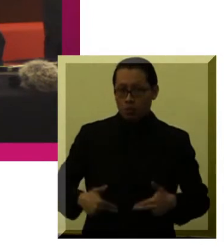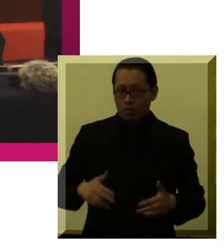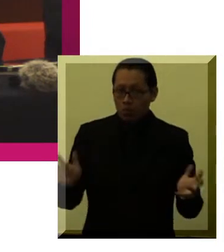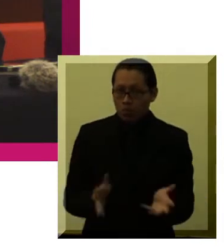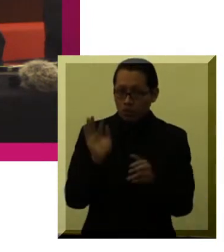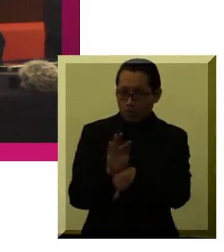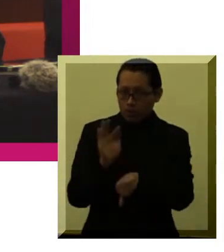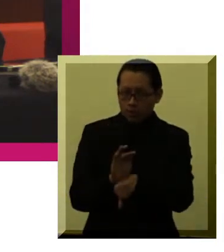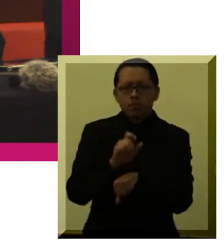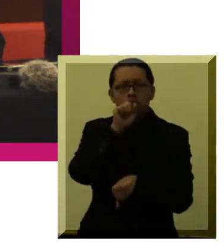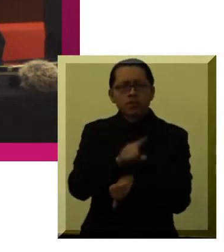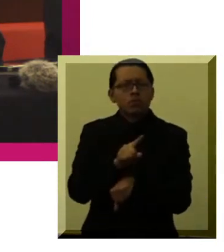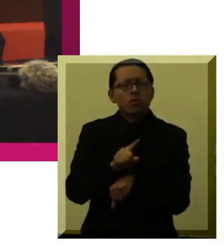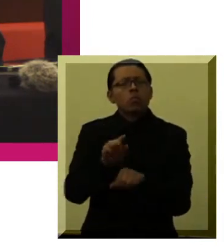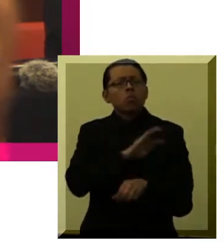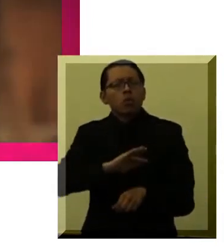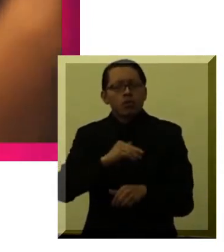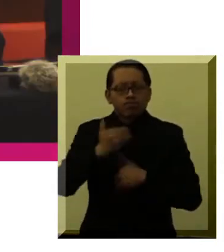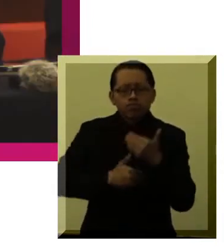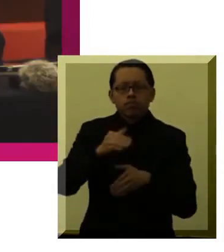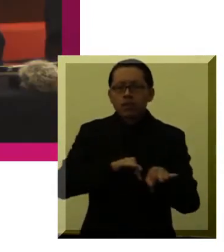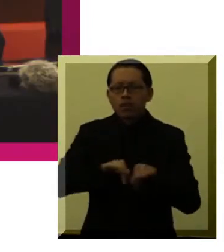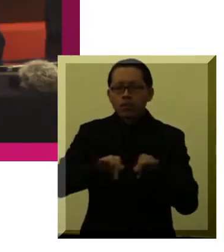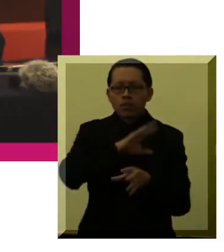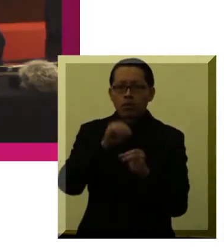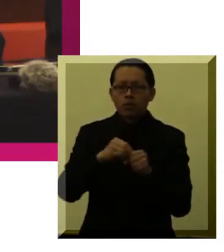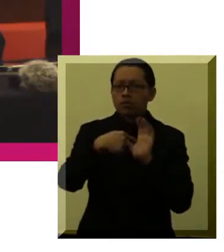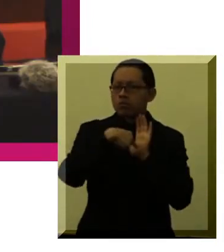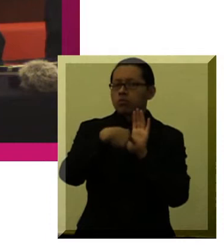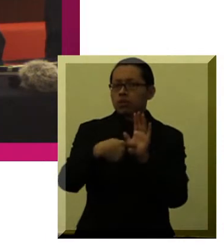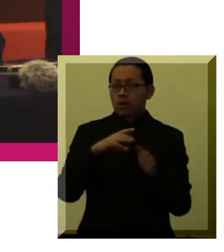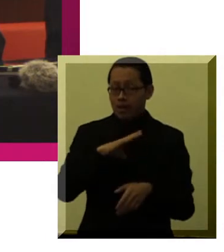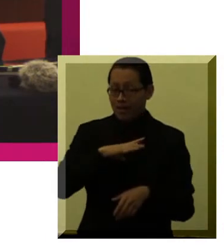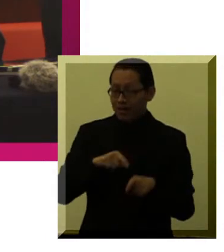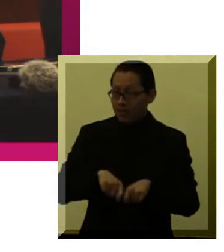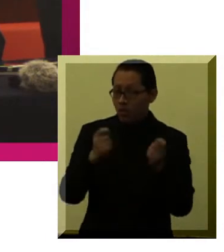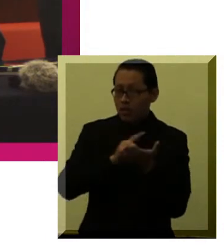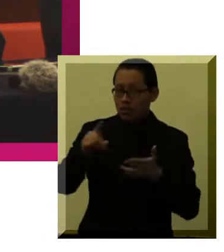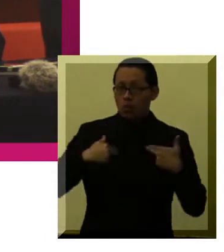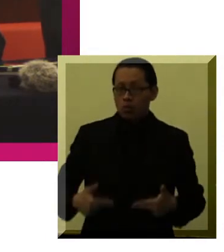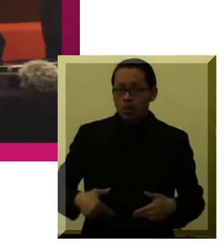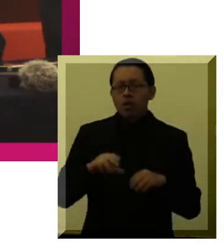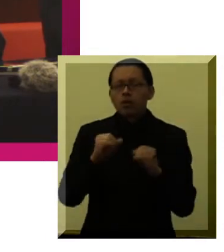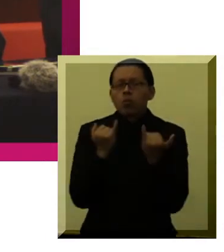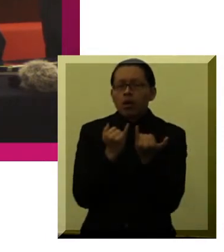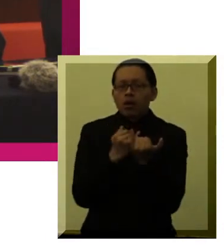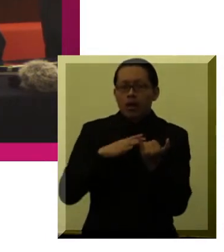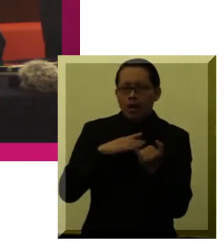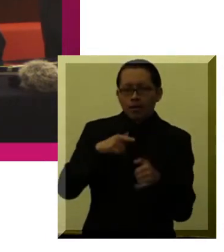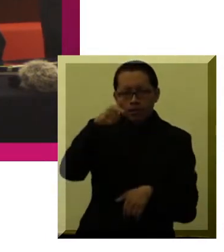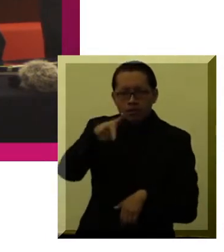discapacidad, poniendo de relieve las violaciones a los derechos humanos que sufren, tratando de documentar casos y situaciones de